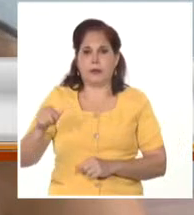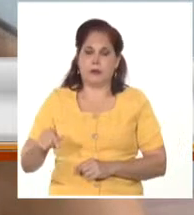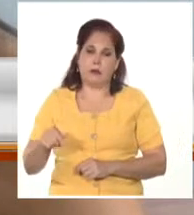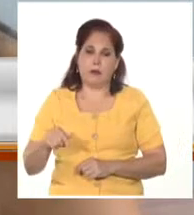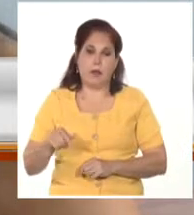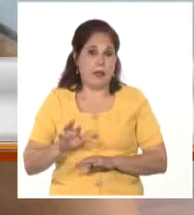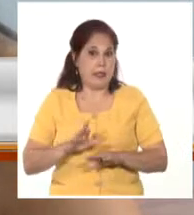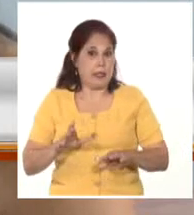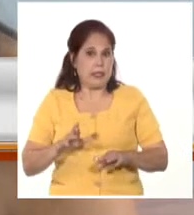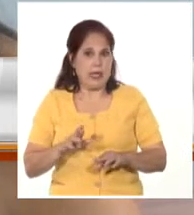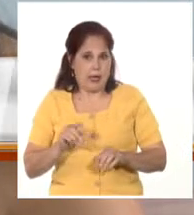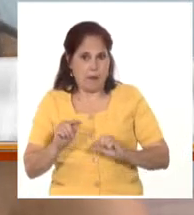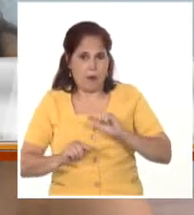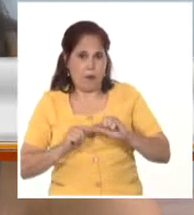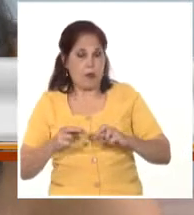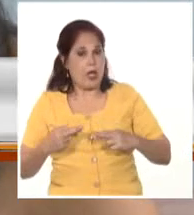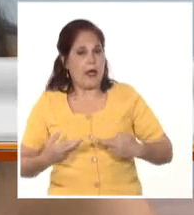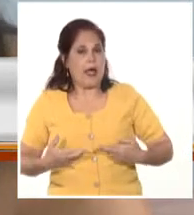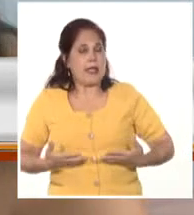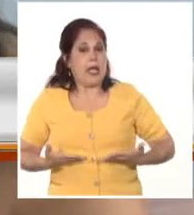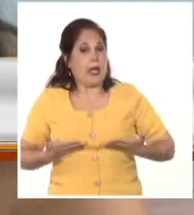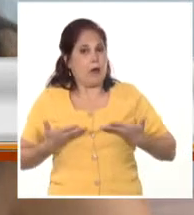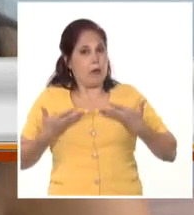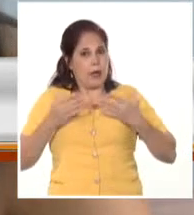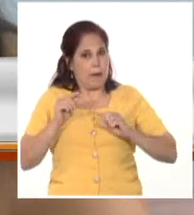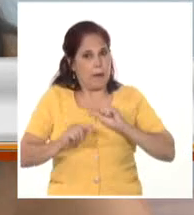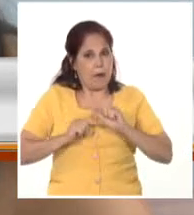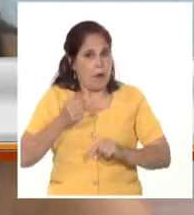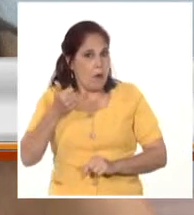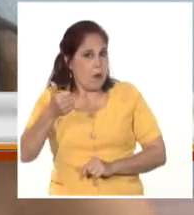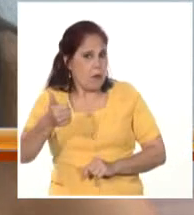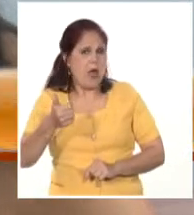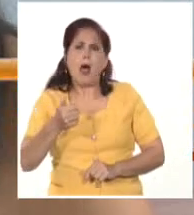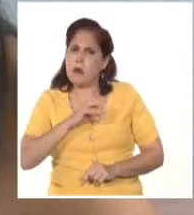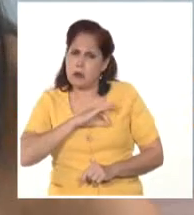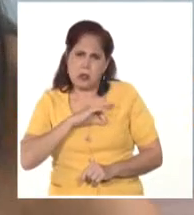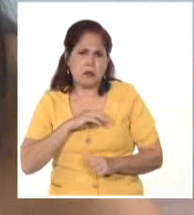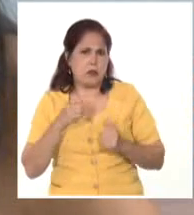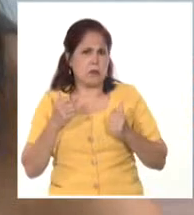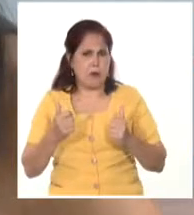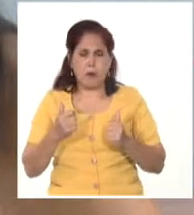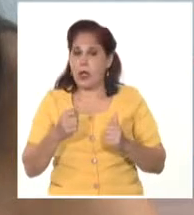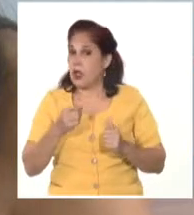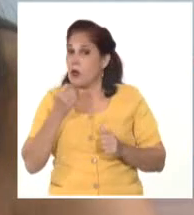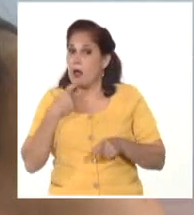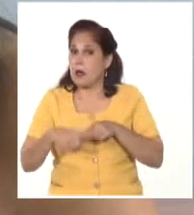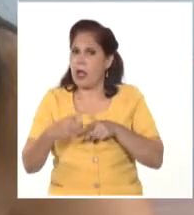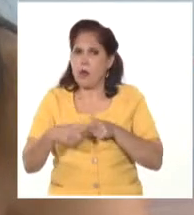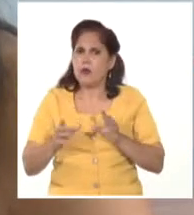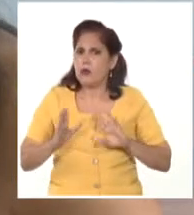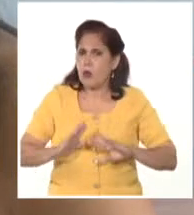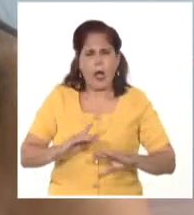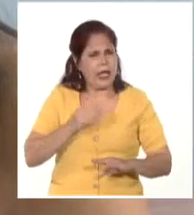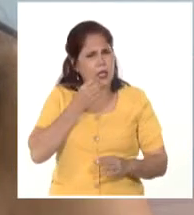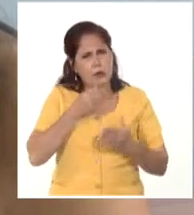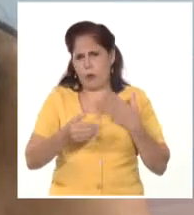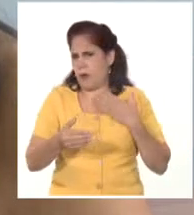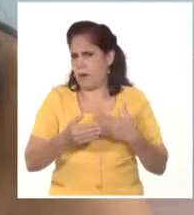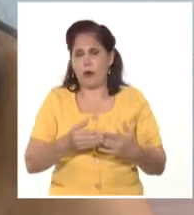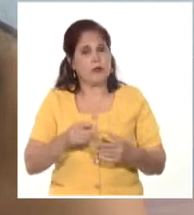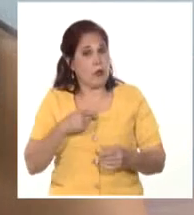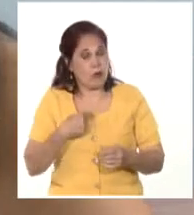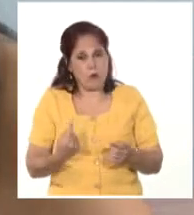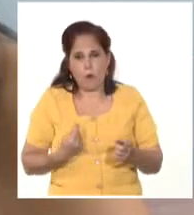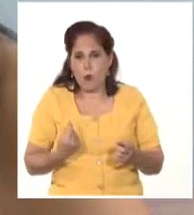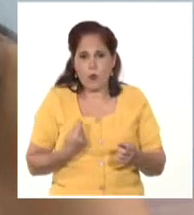solamente ya nos sentimos satisfechos del trabajo, solamente con eso, aunque no haya recursos, nosotros nos ponemos